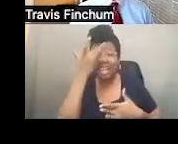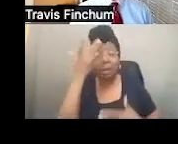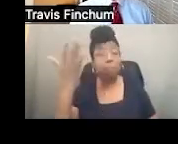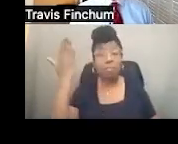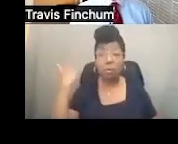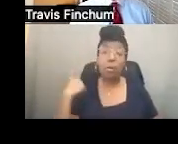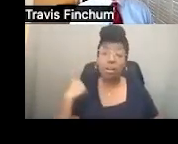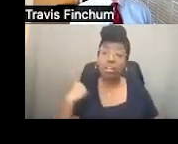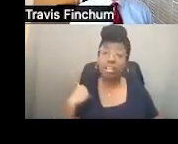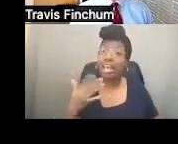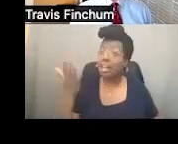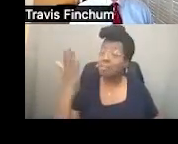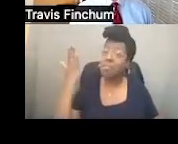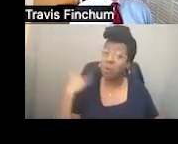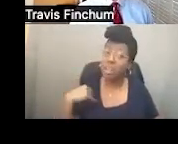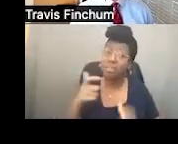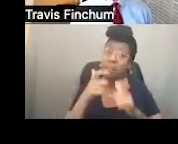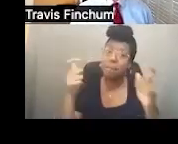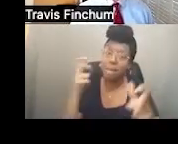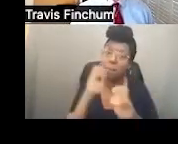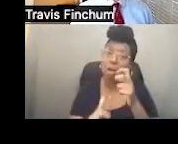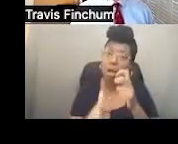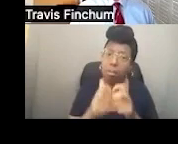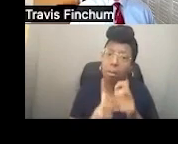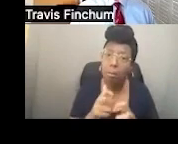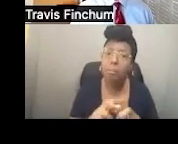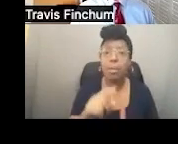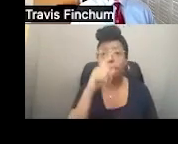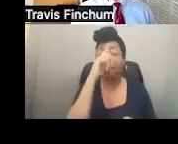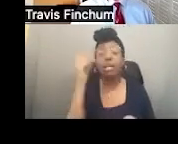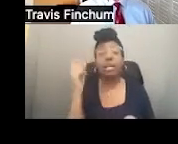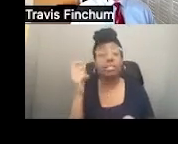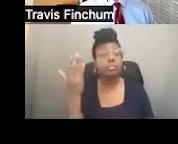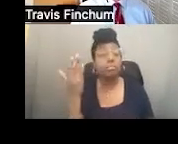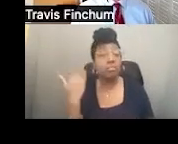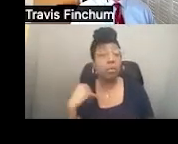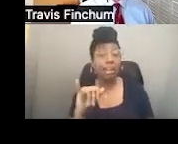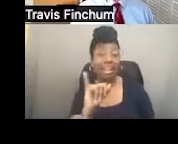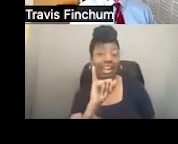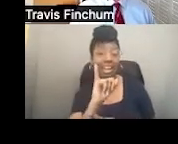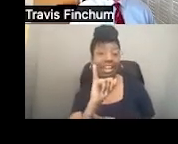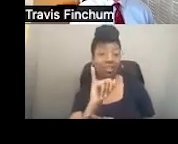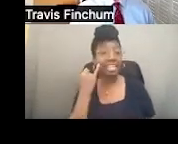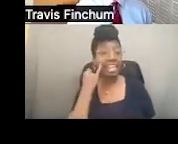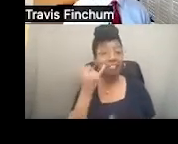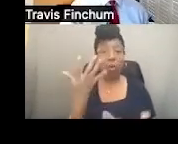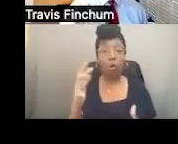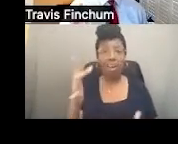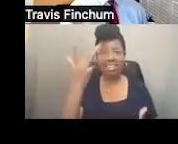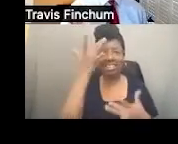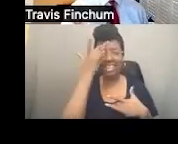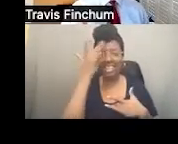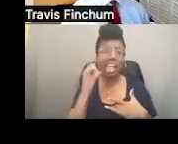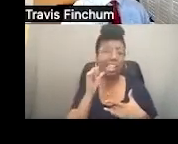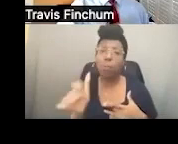preexistente. Y ese siempre ha sido un problema grande en el pasado porque las compañías aseguradoras podían